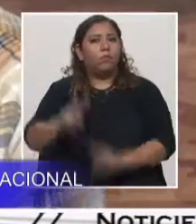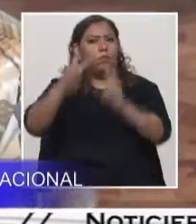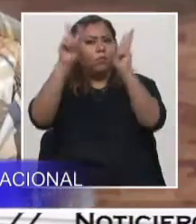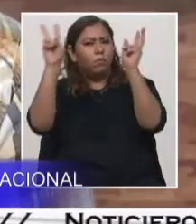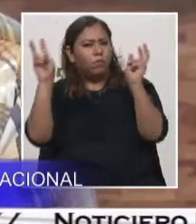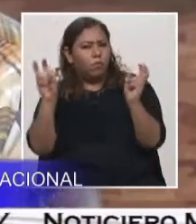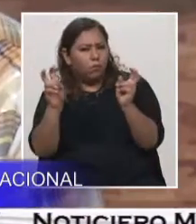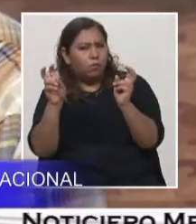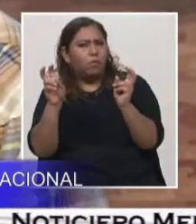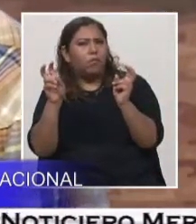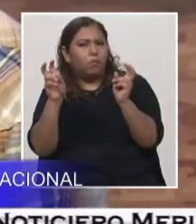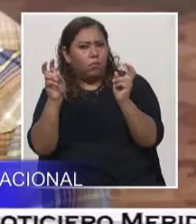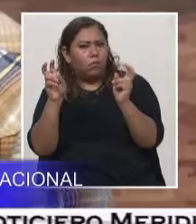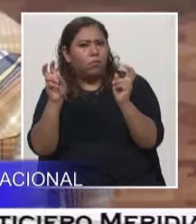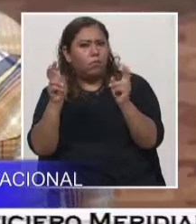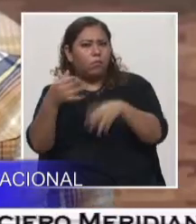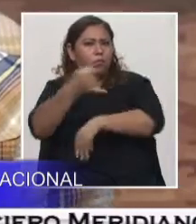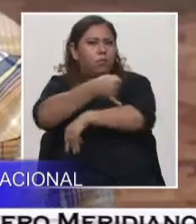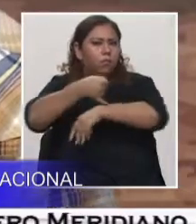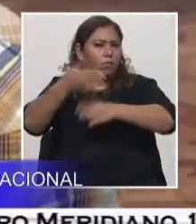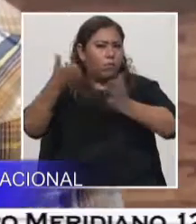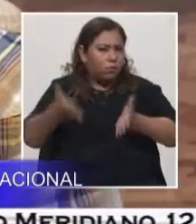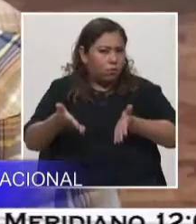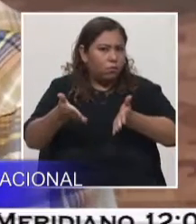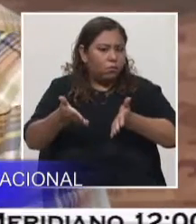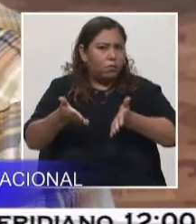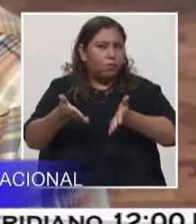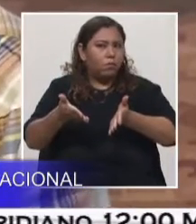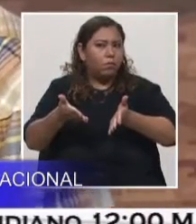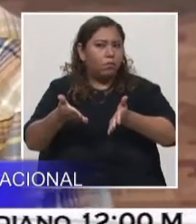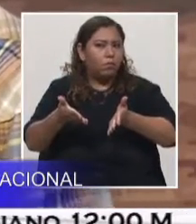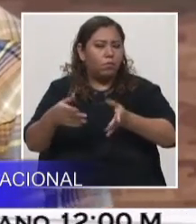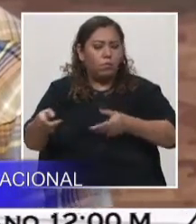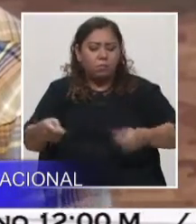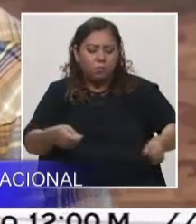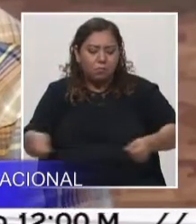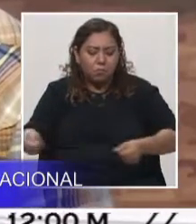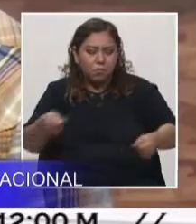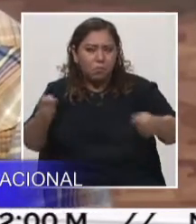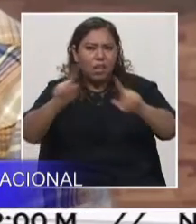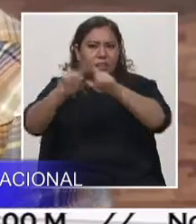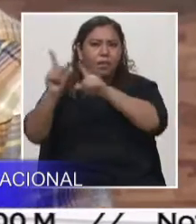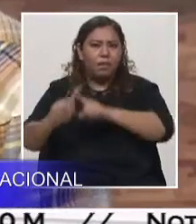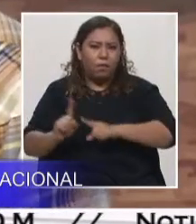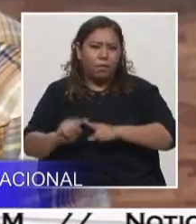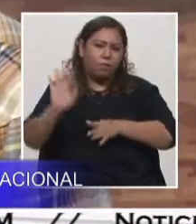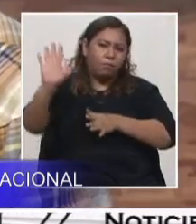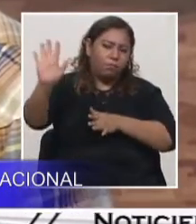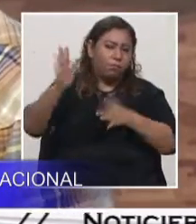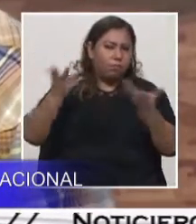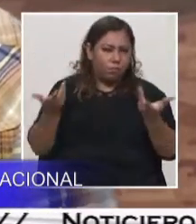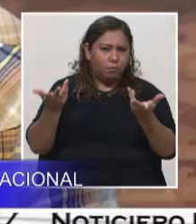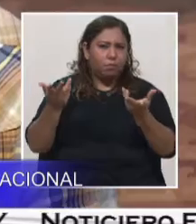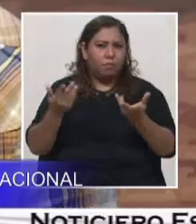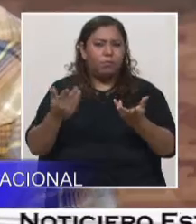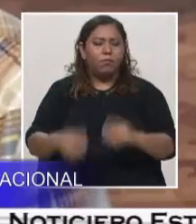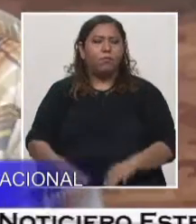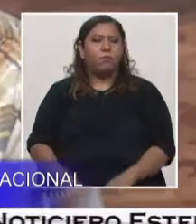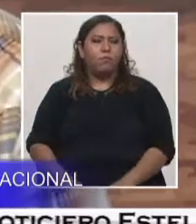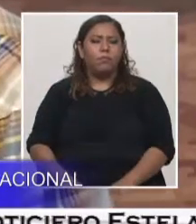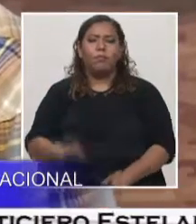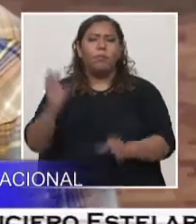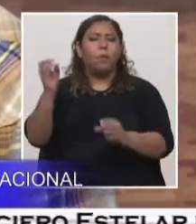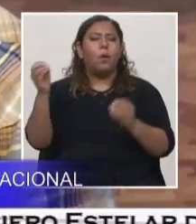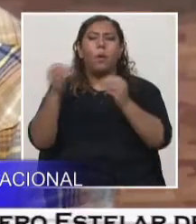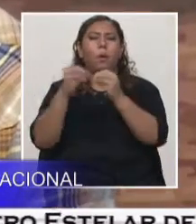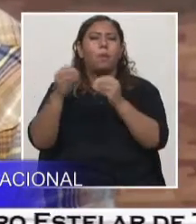industrial. Ya para el tema de pequeña minería o una minería tazanada, pues son medidas o estudios un poco inferiores, ya